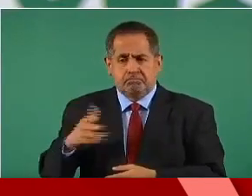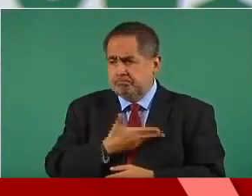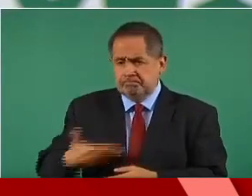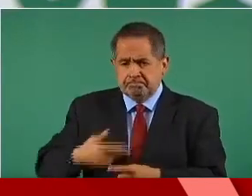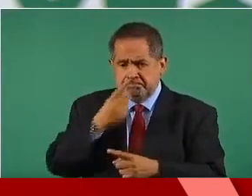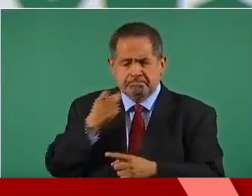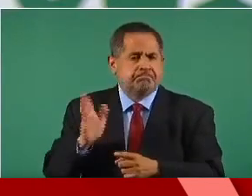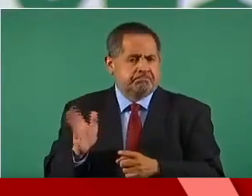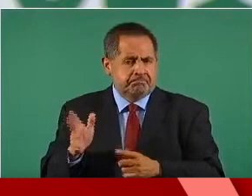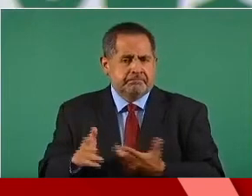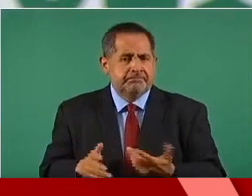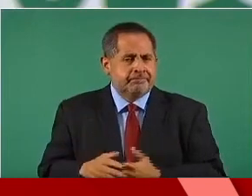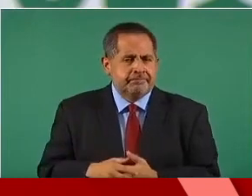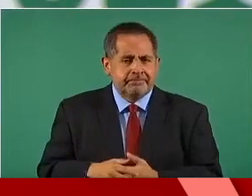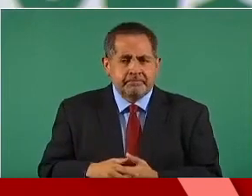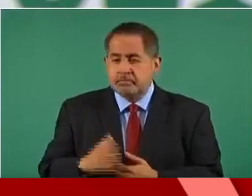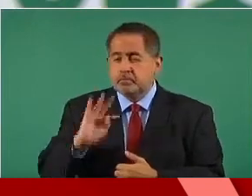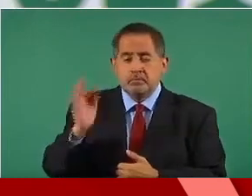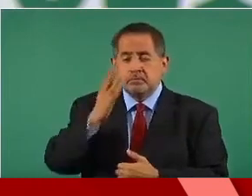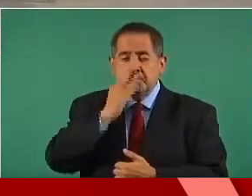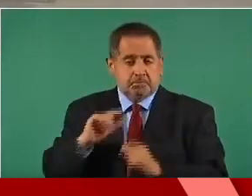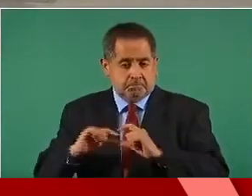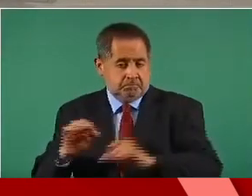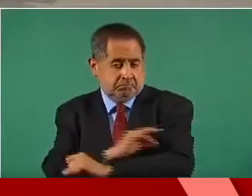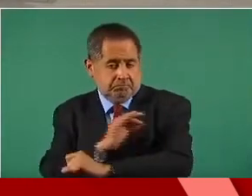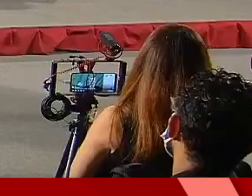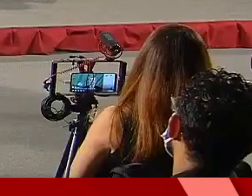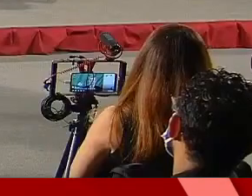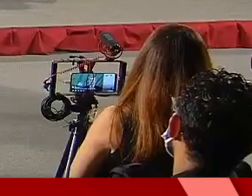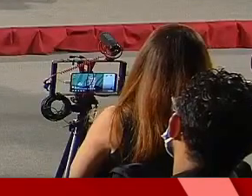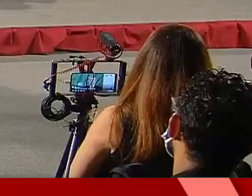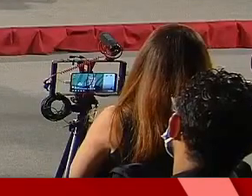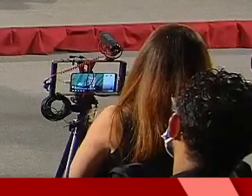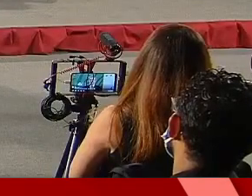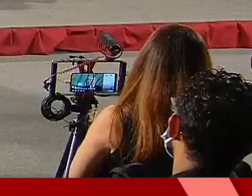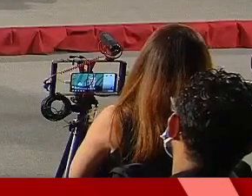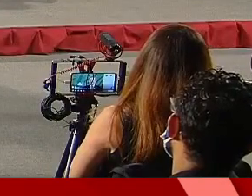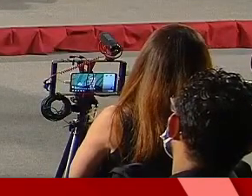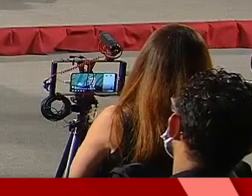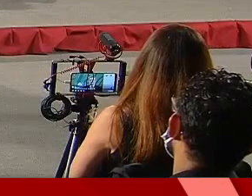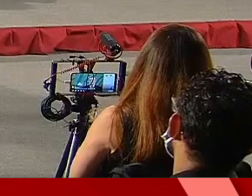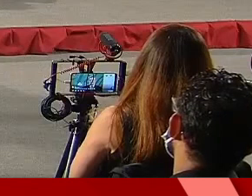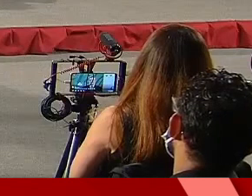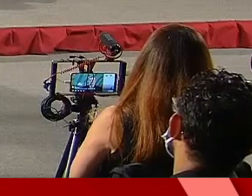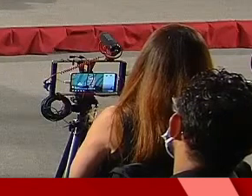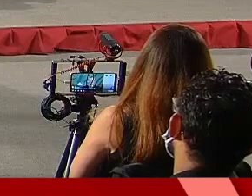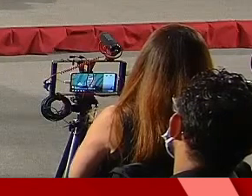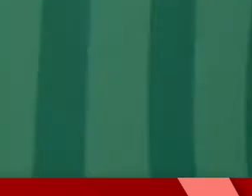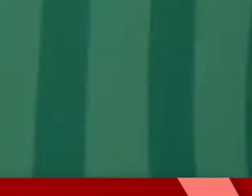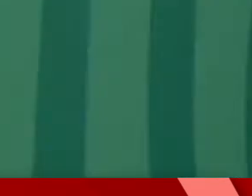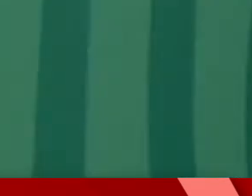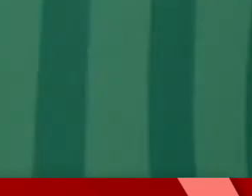para que, porque si no tuviésemos esa vacunación, pues es muy difícil que pidamos que se regularicen las circunstancias.